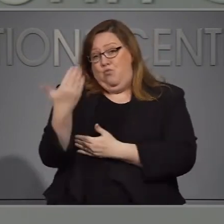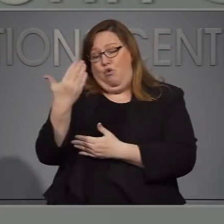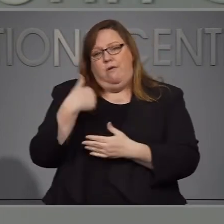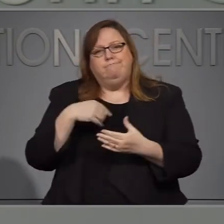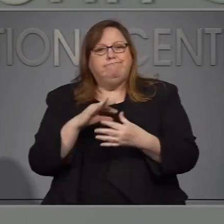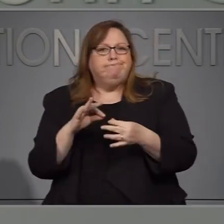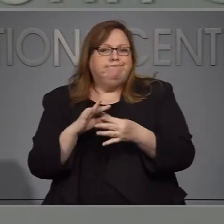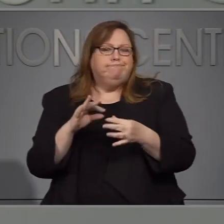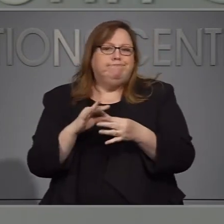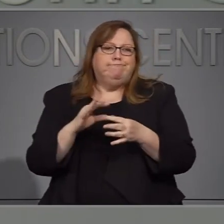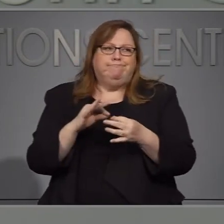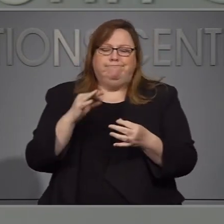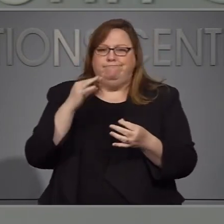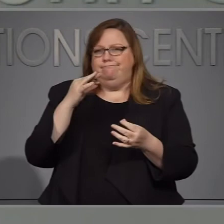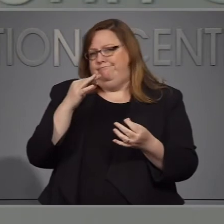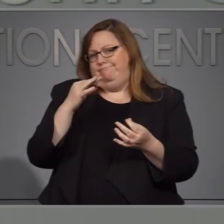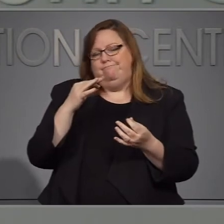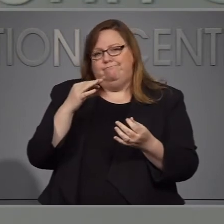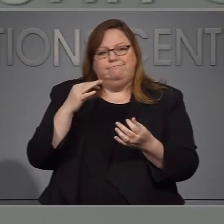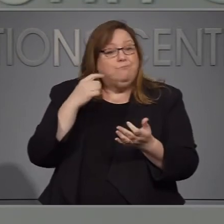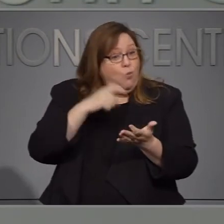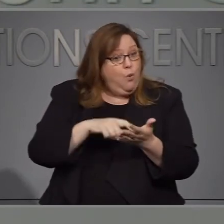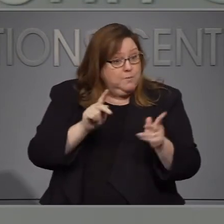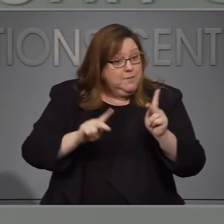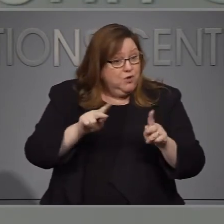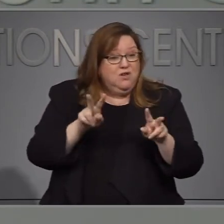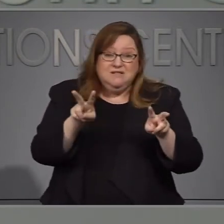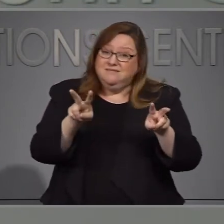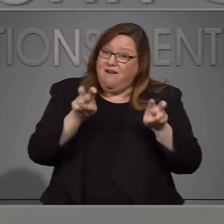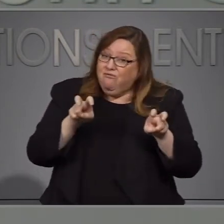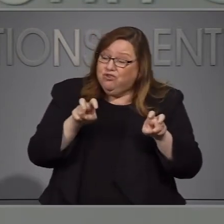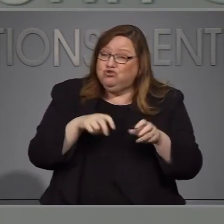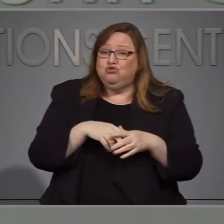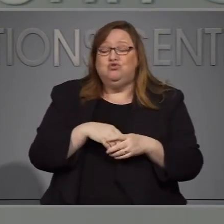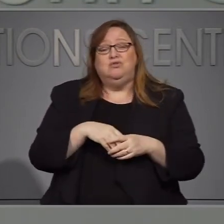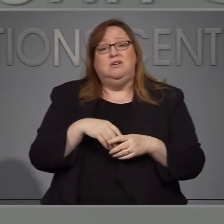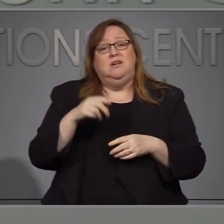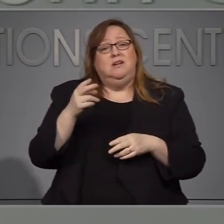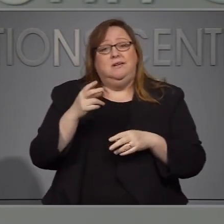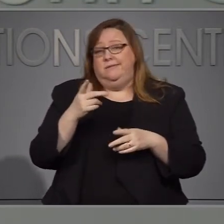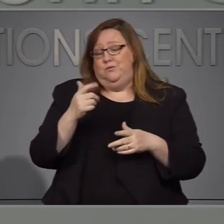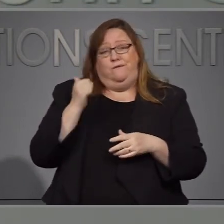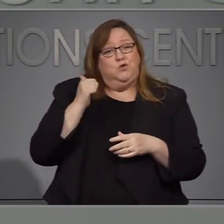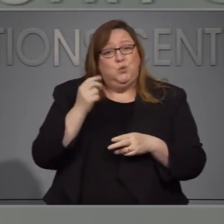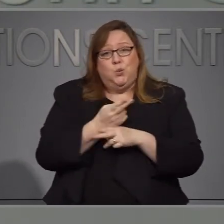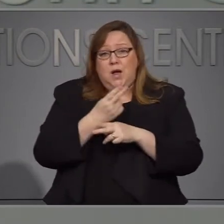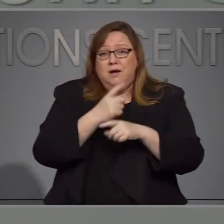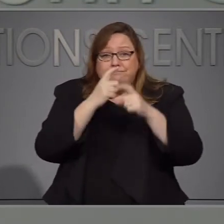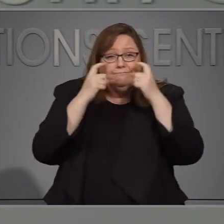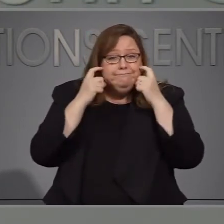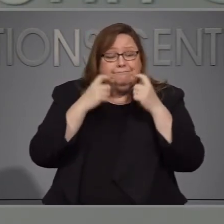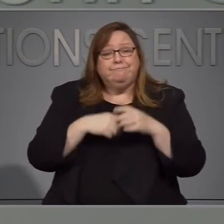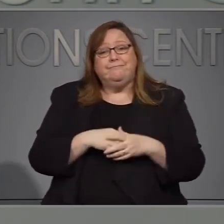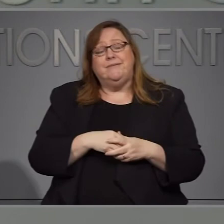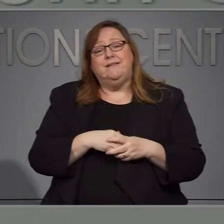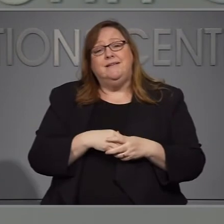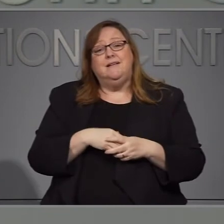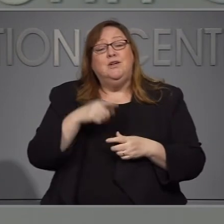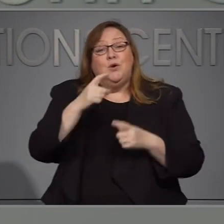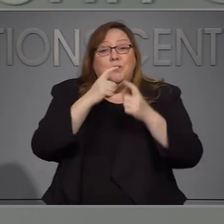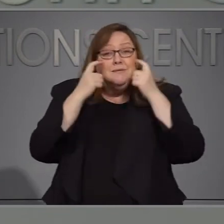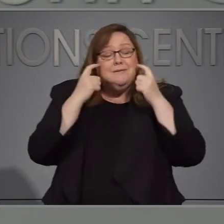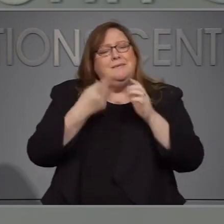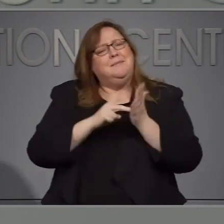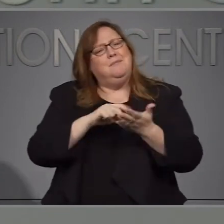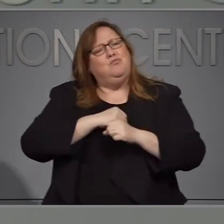acerca de las personas que son egoístas y que se rehusan usar un cubrebocas. Lo que uno hace. Al